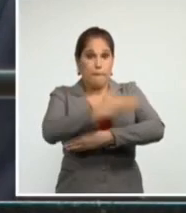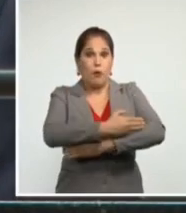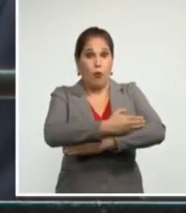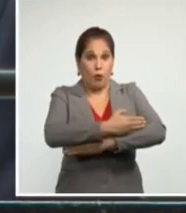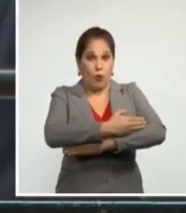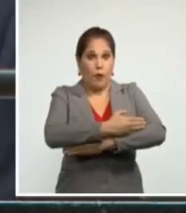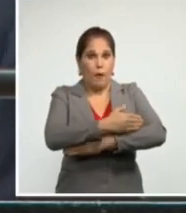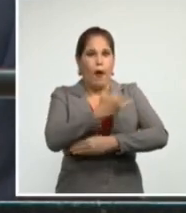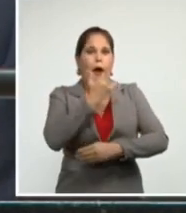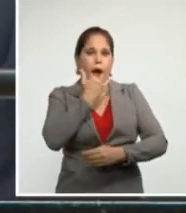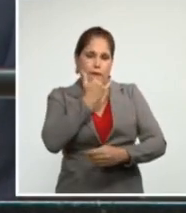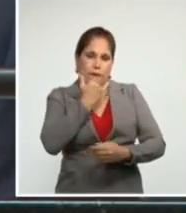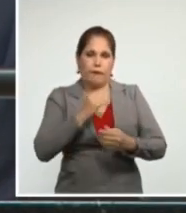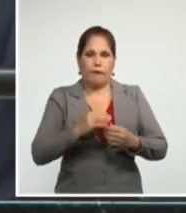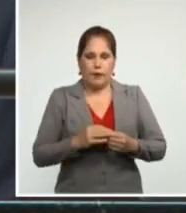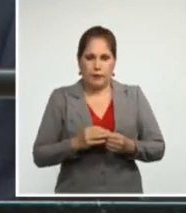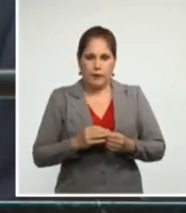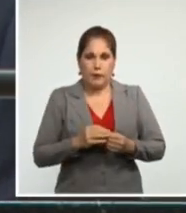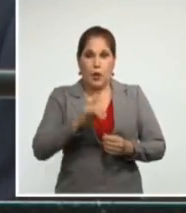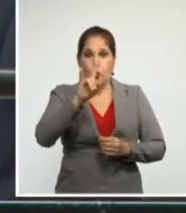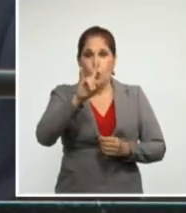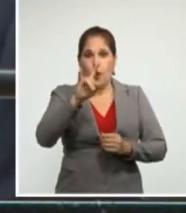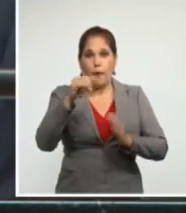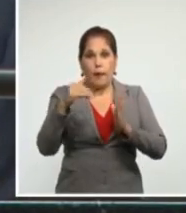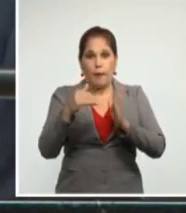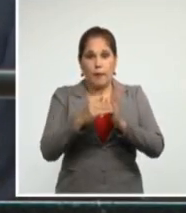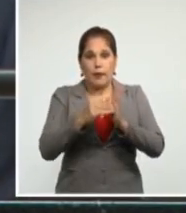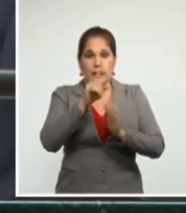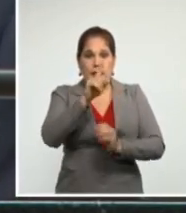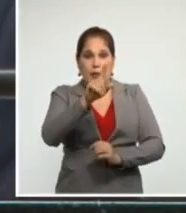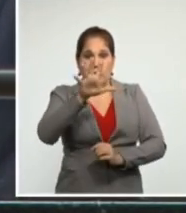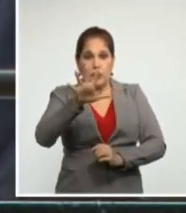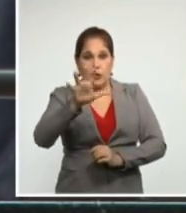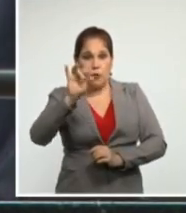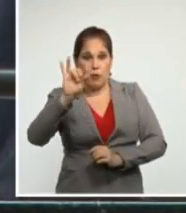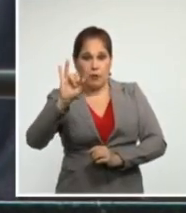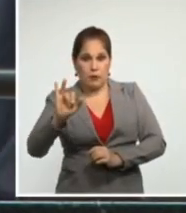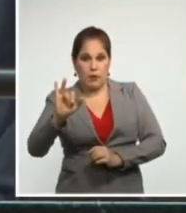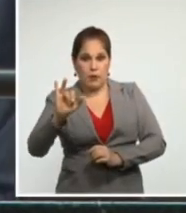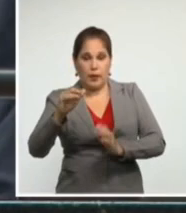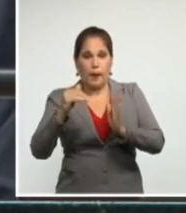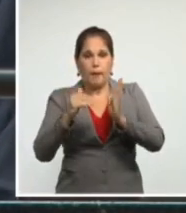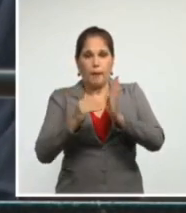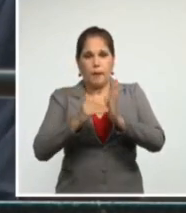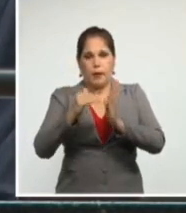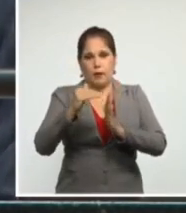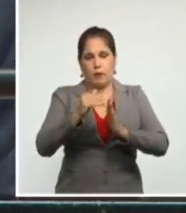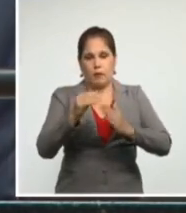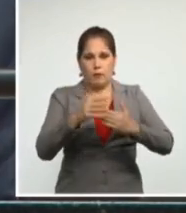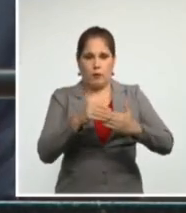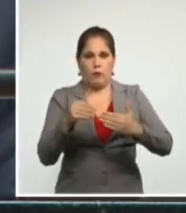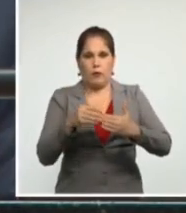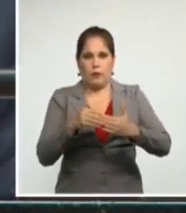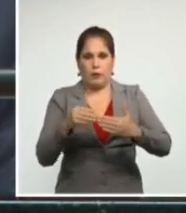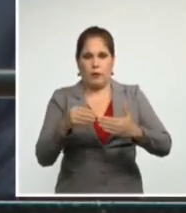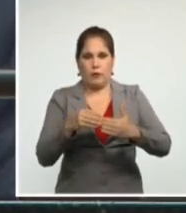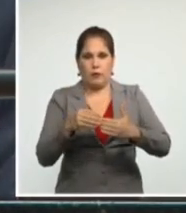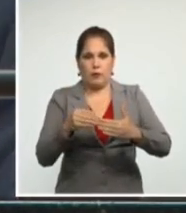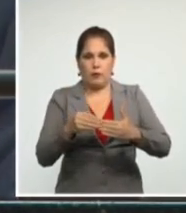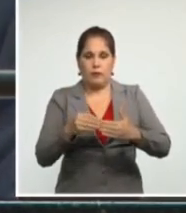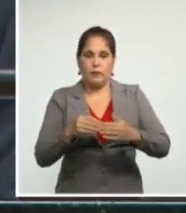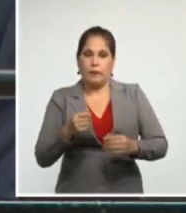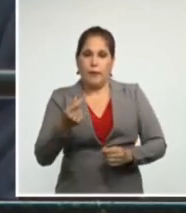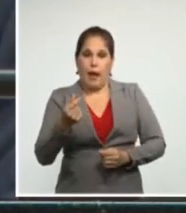daños por 9.157 millones de dólares a precios